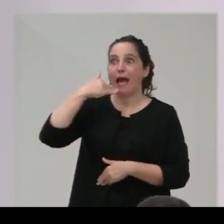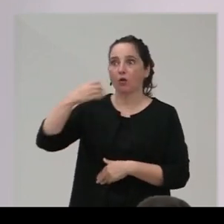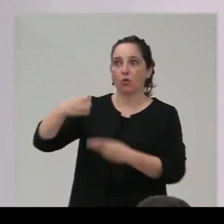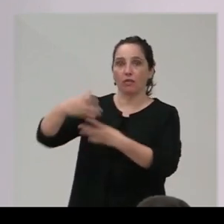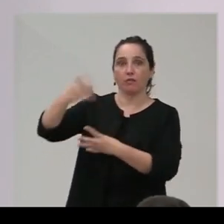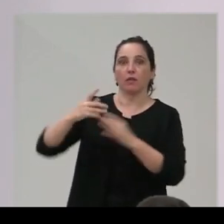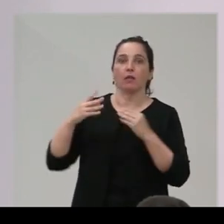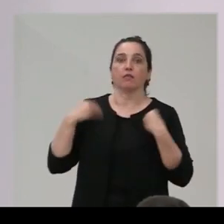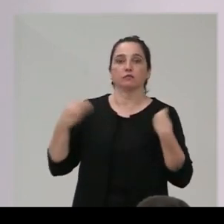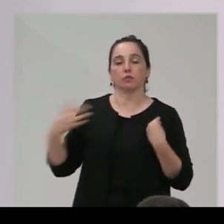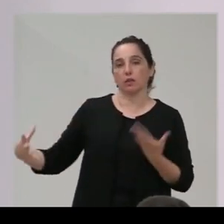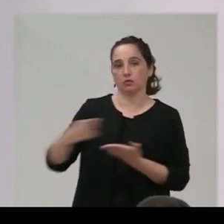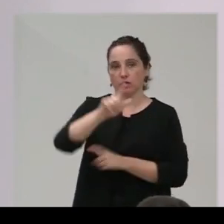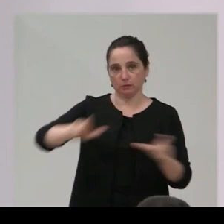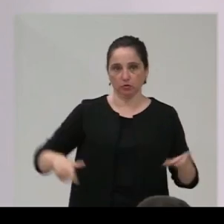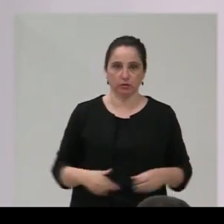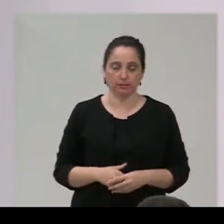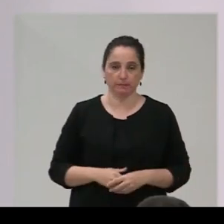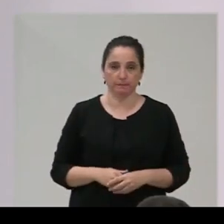disfrutadas por los santanderinos